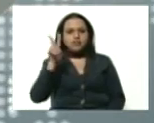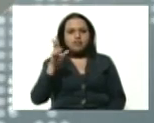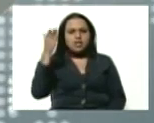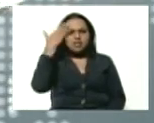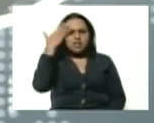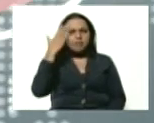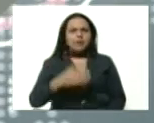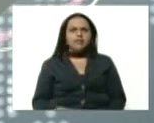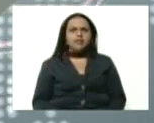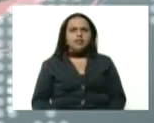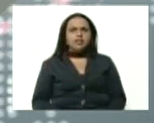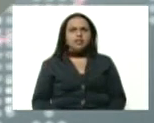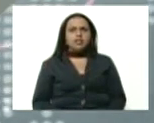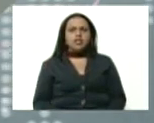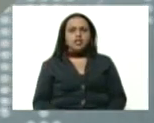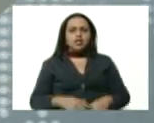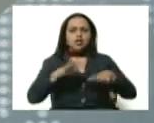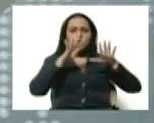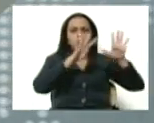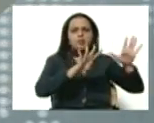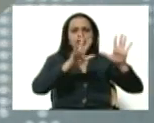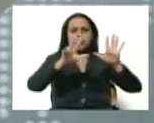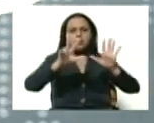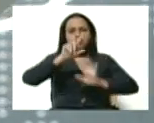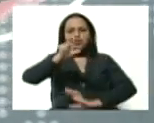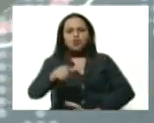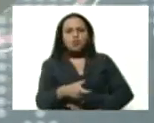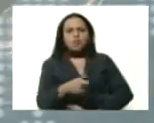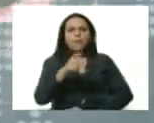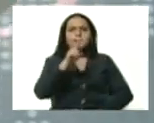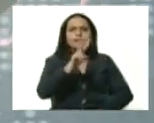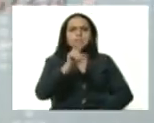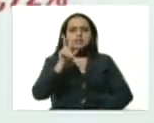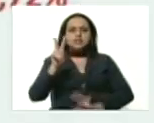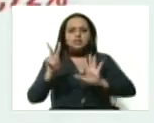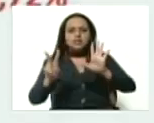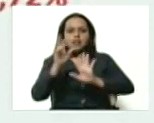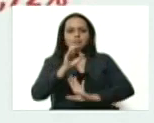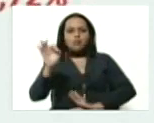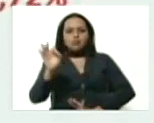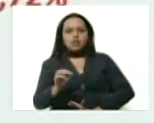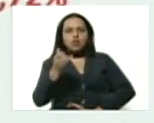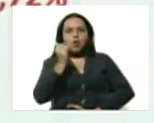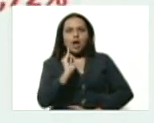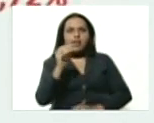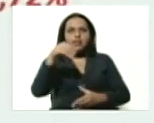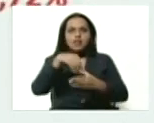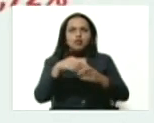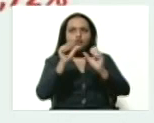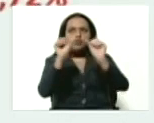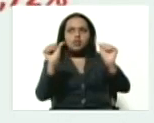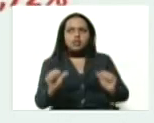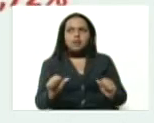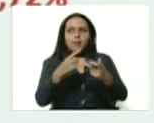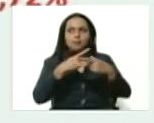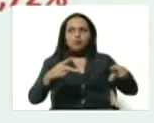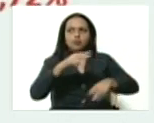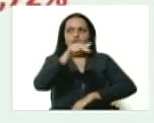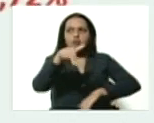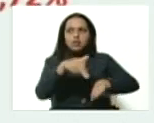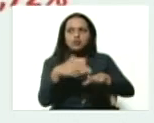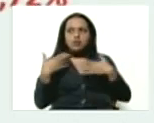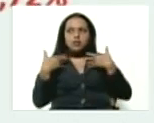98,7% se encuentran ingresados y atendidos en el Sistema Público Nacional de Salud